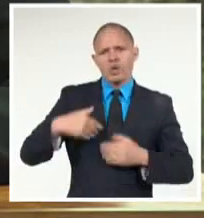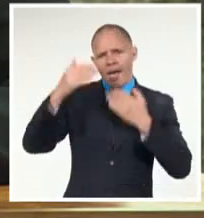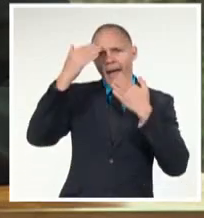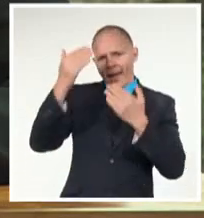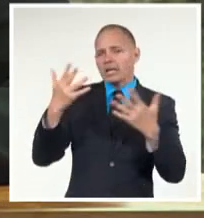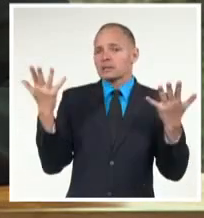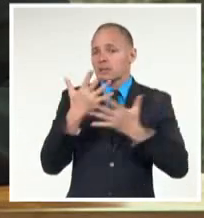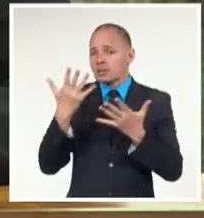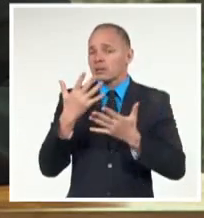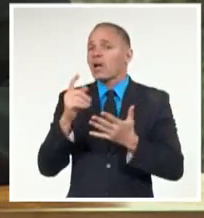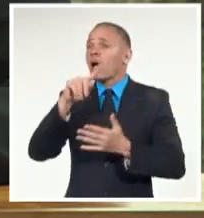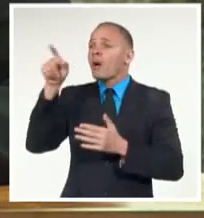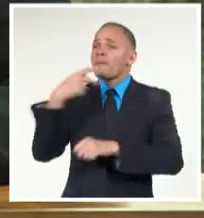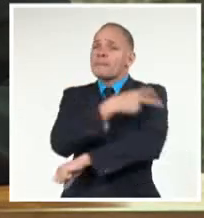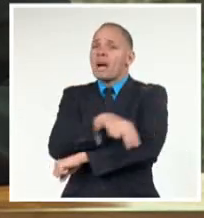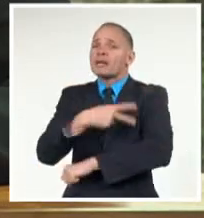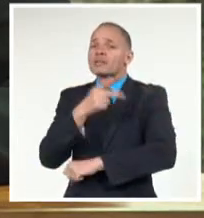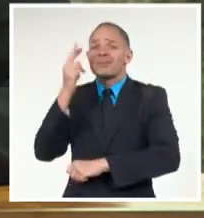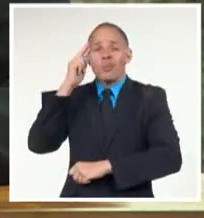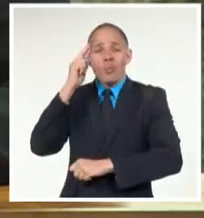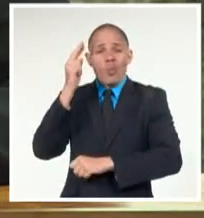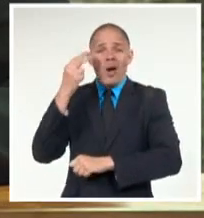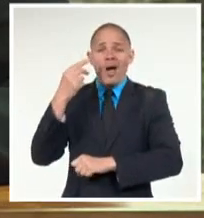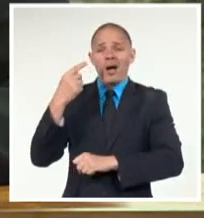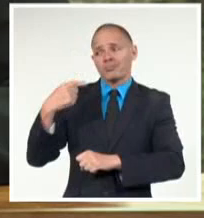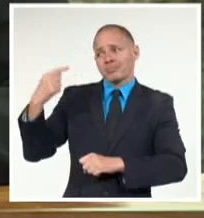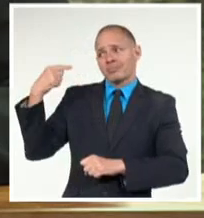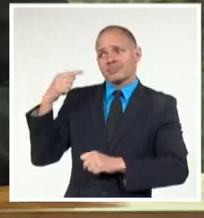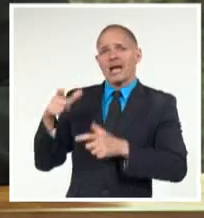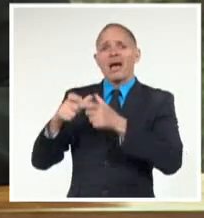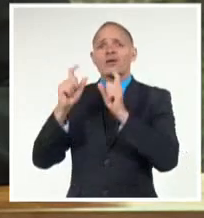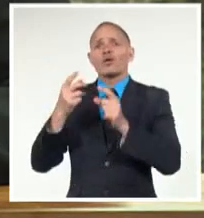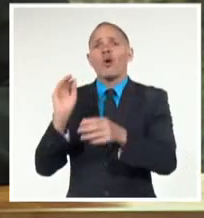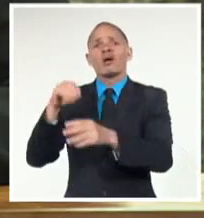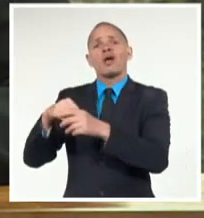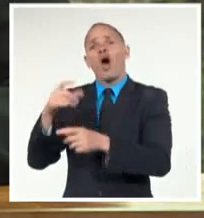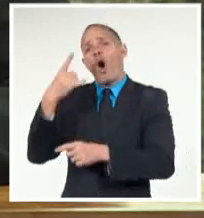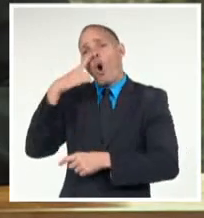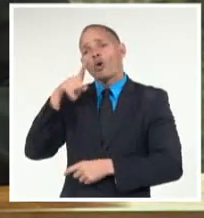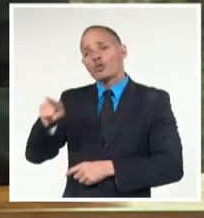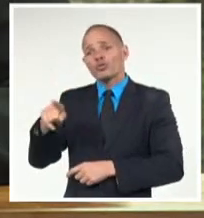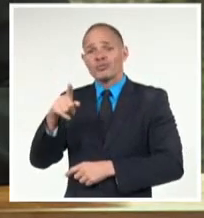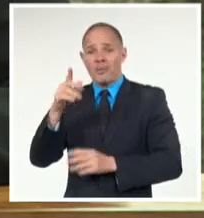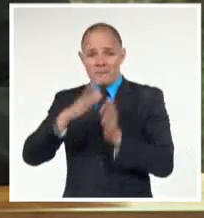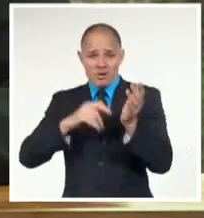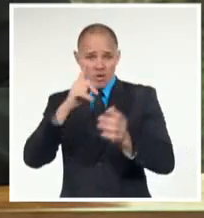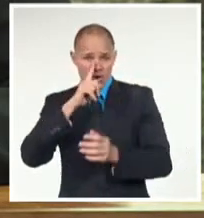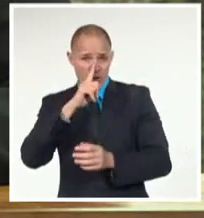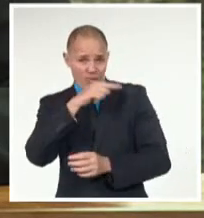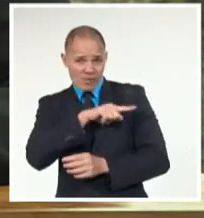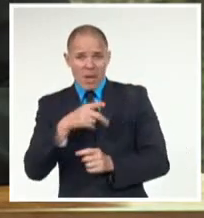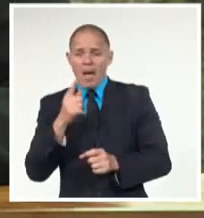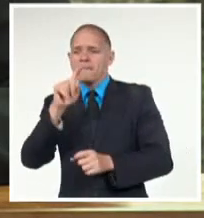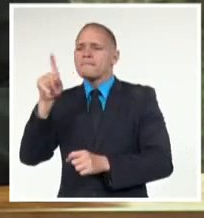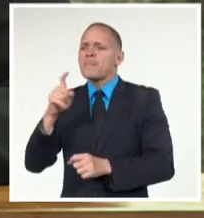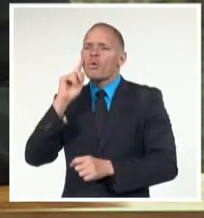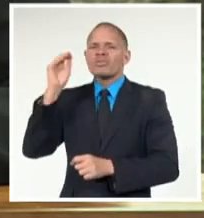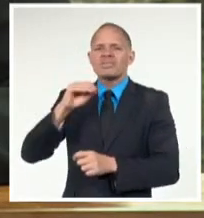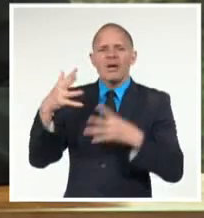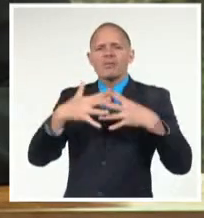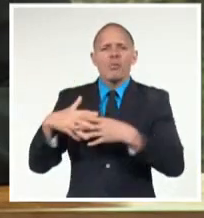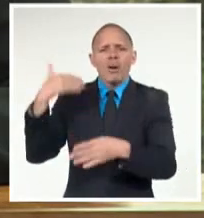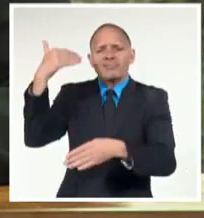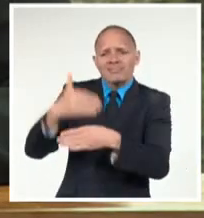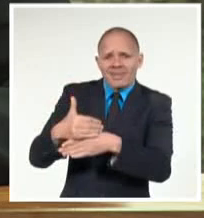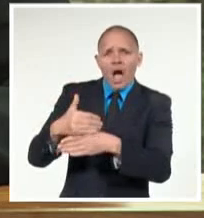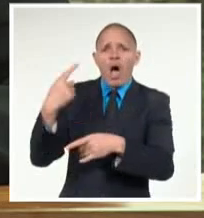miembros de la Unión que junto a 180 naciones expresaron su voto en noviembre pasado en la Asamblea General de la Organización